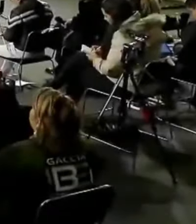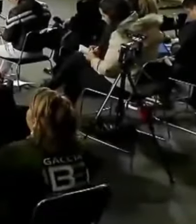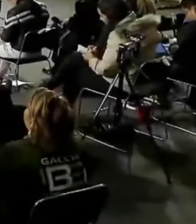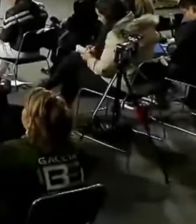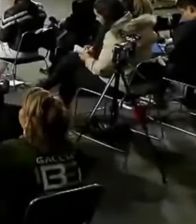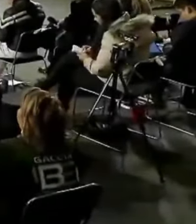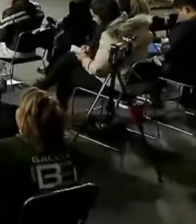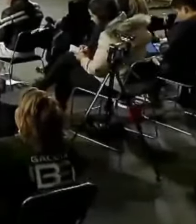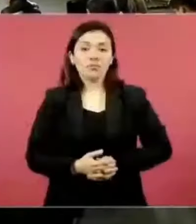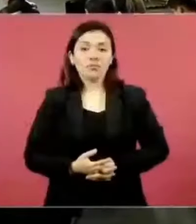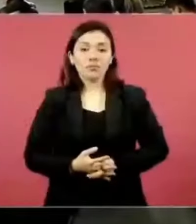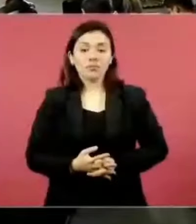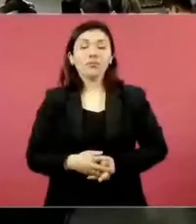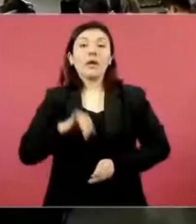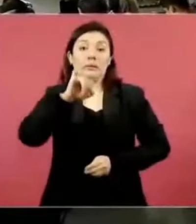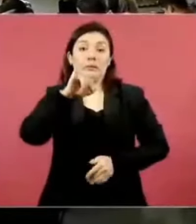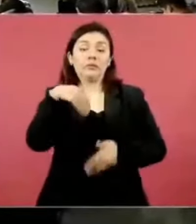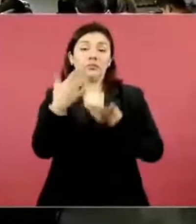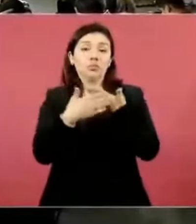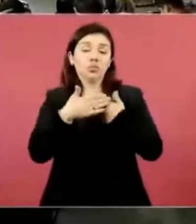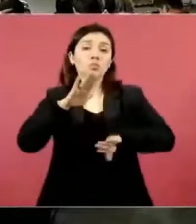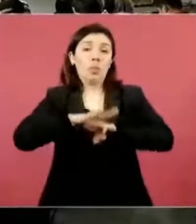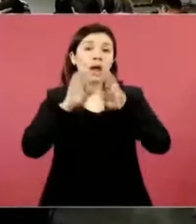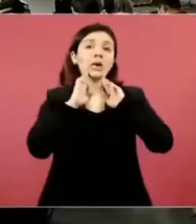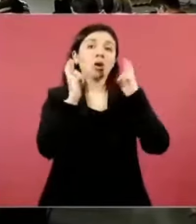se va a ir a Washington y van a